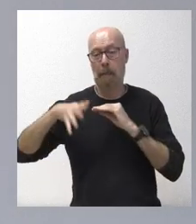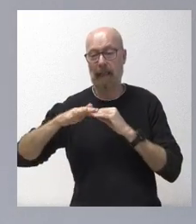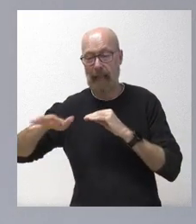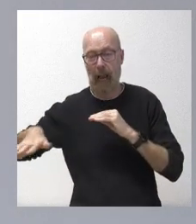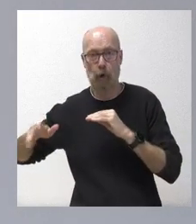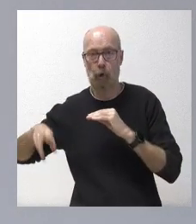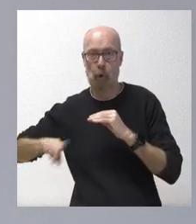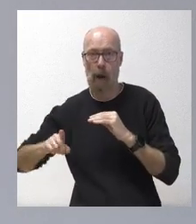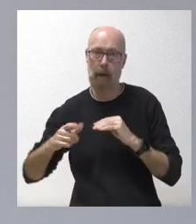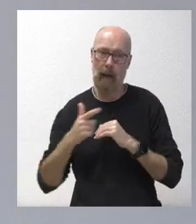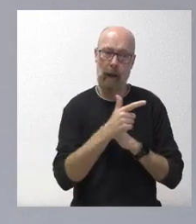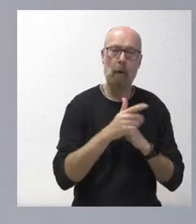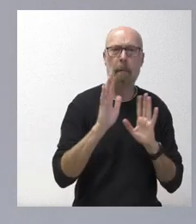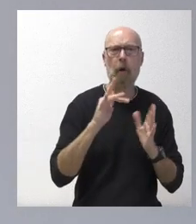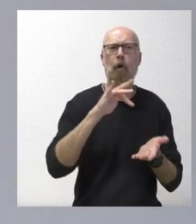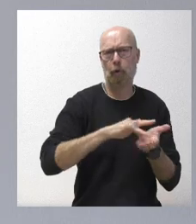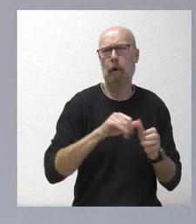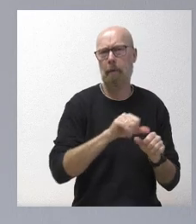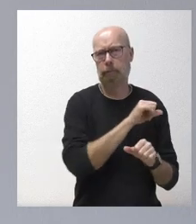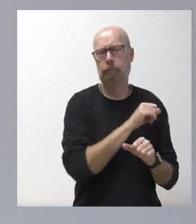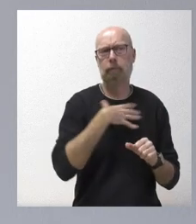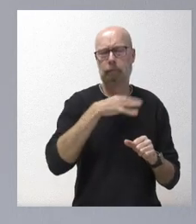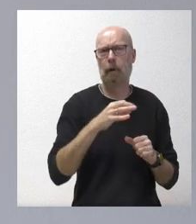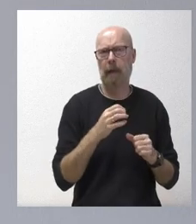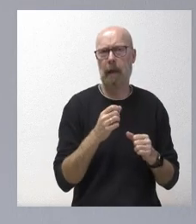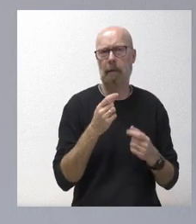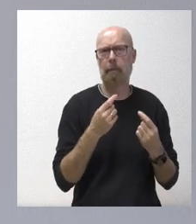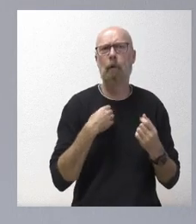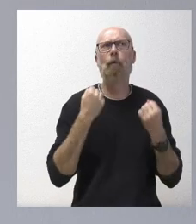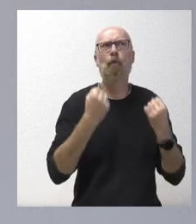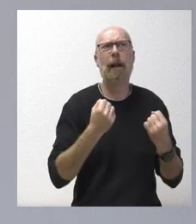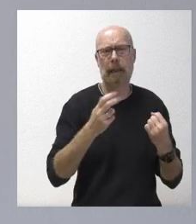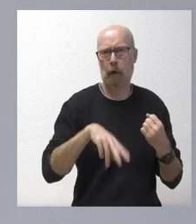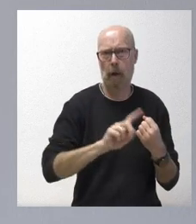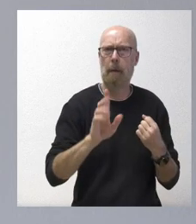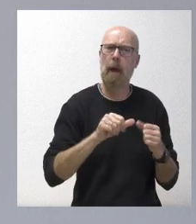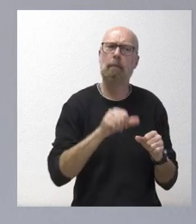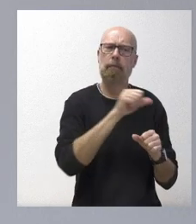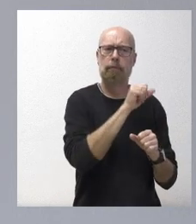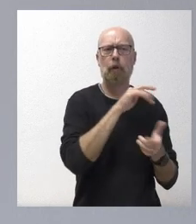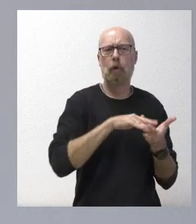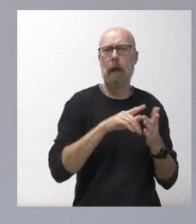distintos episodios muchísimo y inmensamente menos intensos en años pasados.